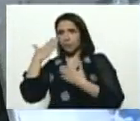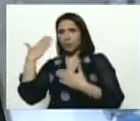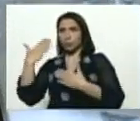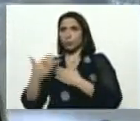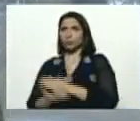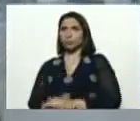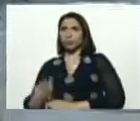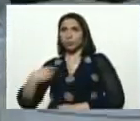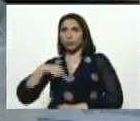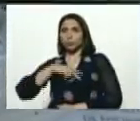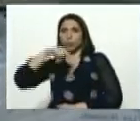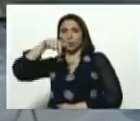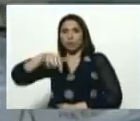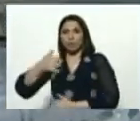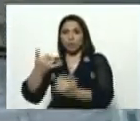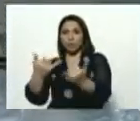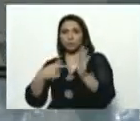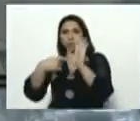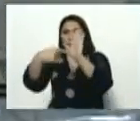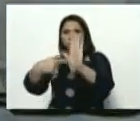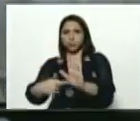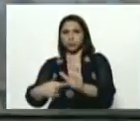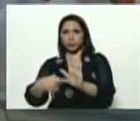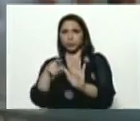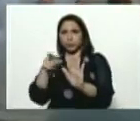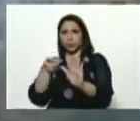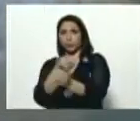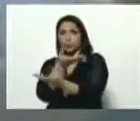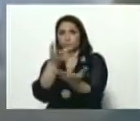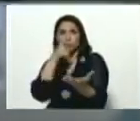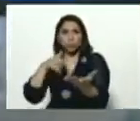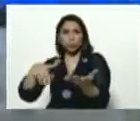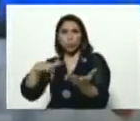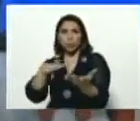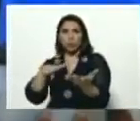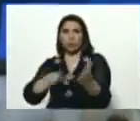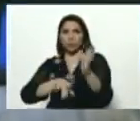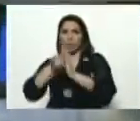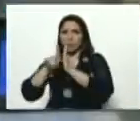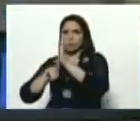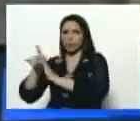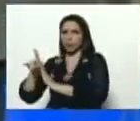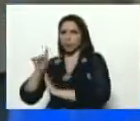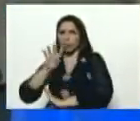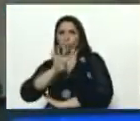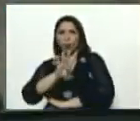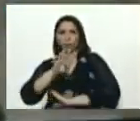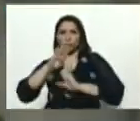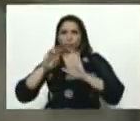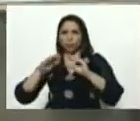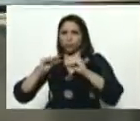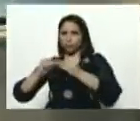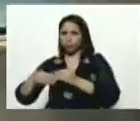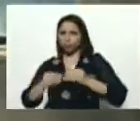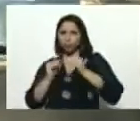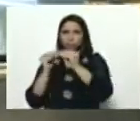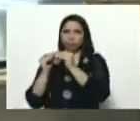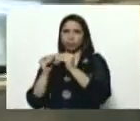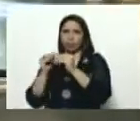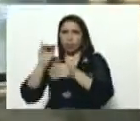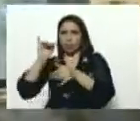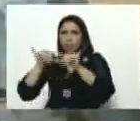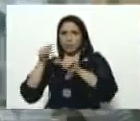Nos encontramos en este momento para presentarle a usted y a nuestro pueblo el desarrollo de cuatro prototipos de